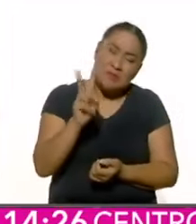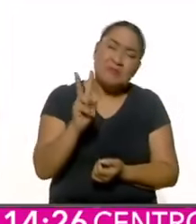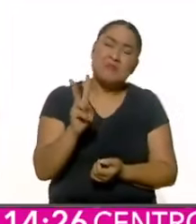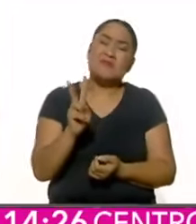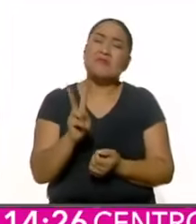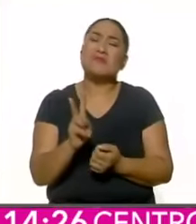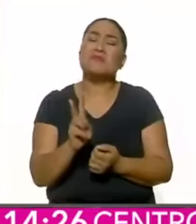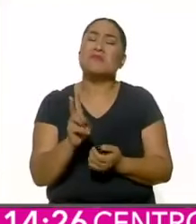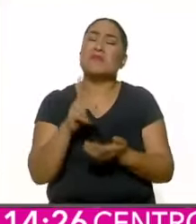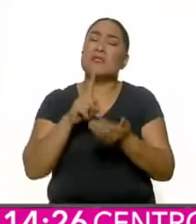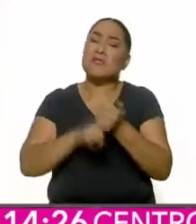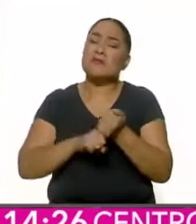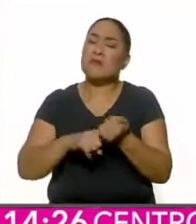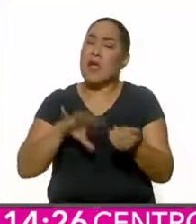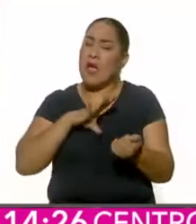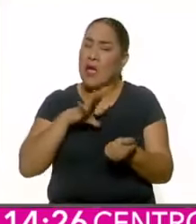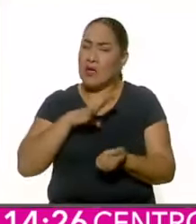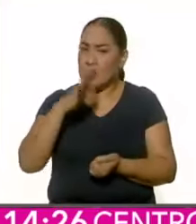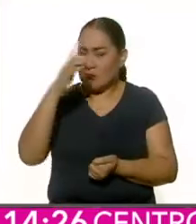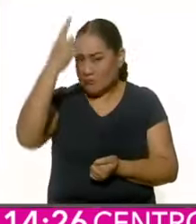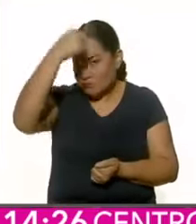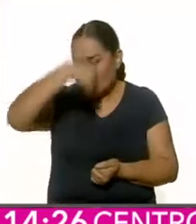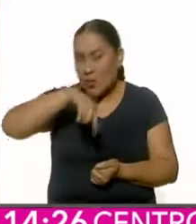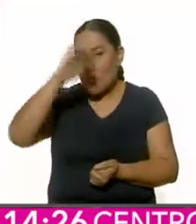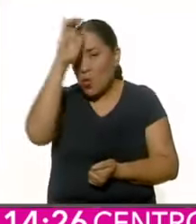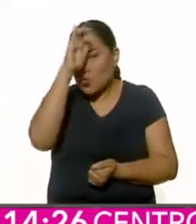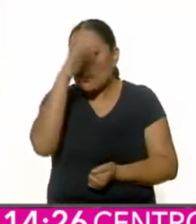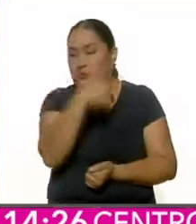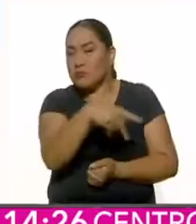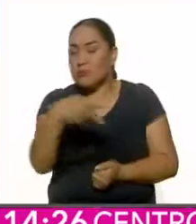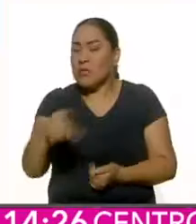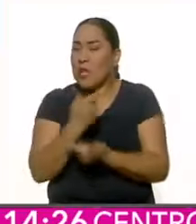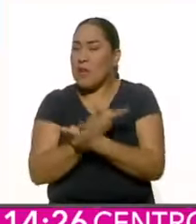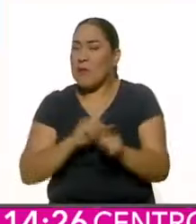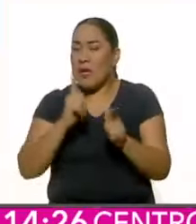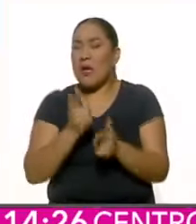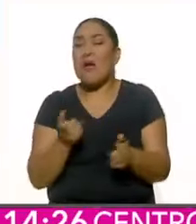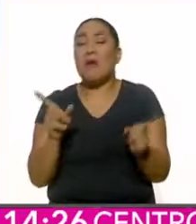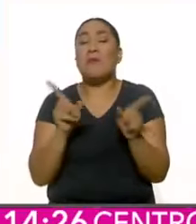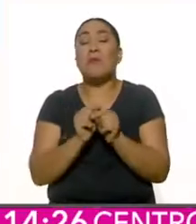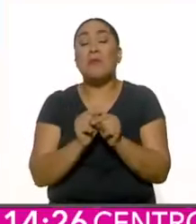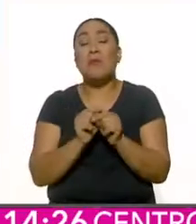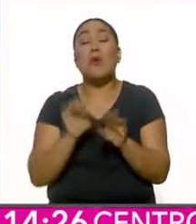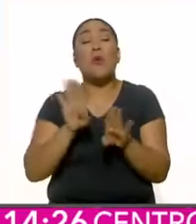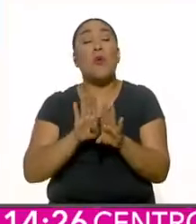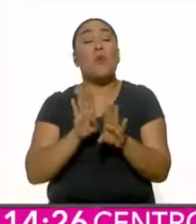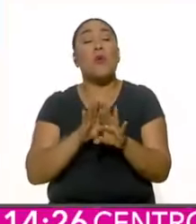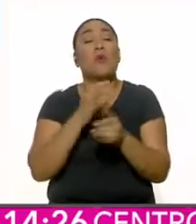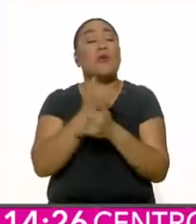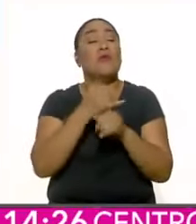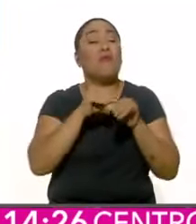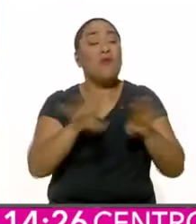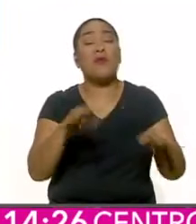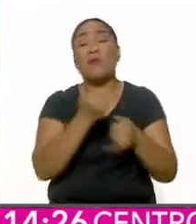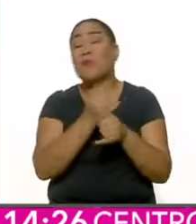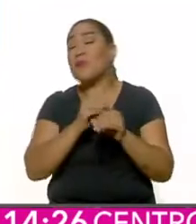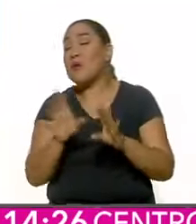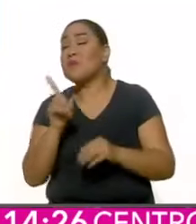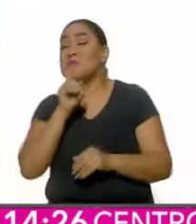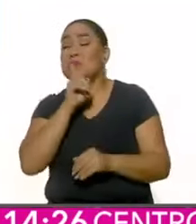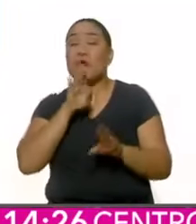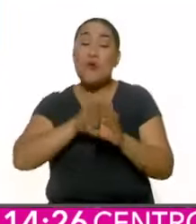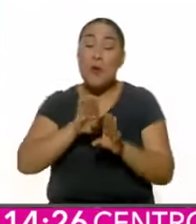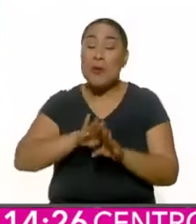social con conciencia de su propia soberanía. Es solo una masa informe a la que pulsando los